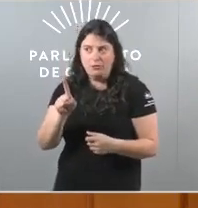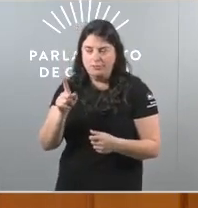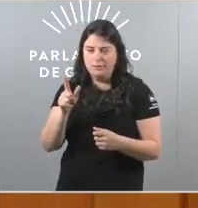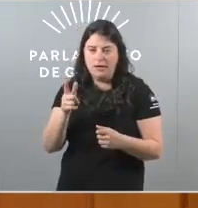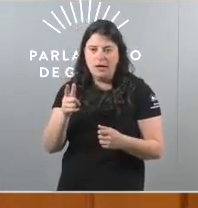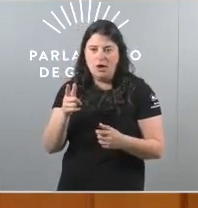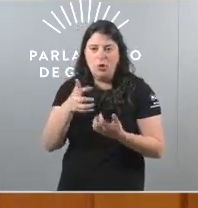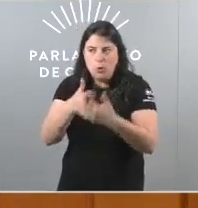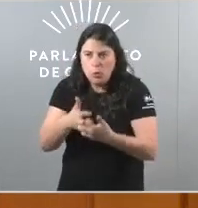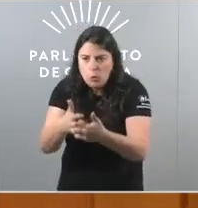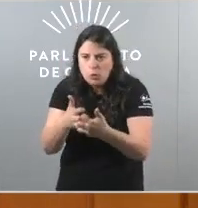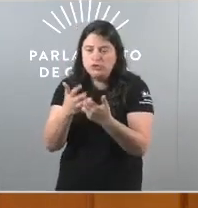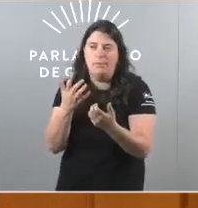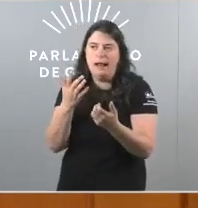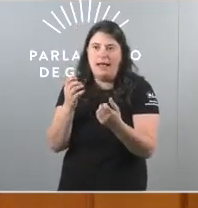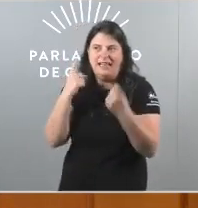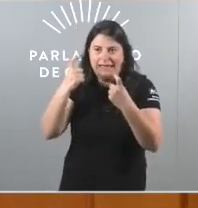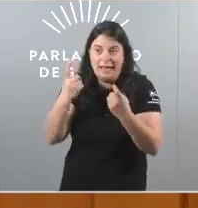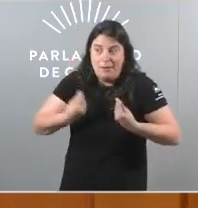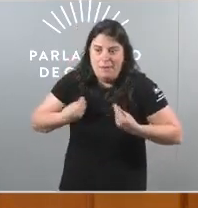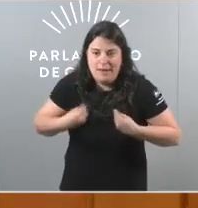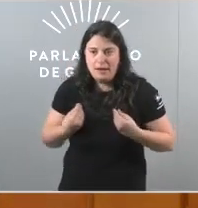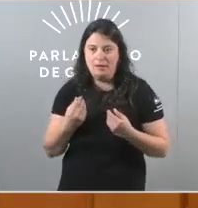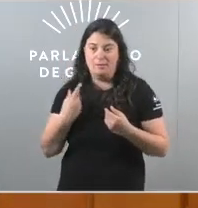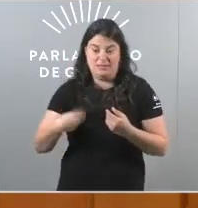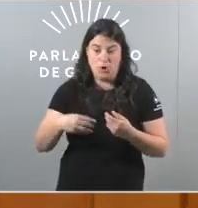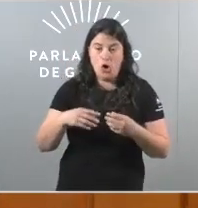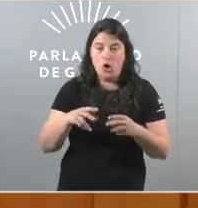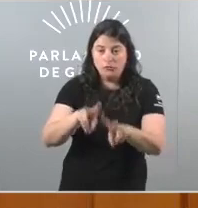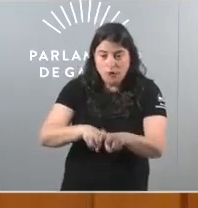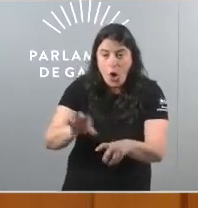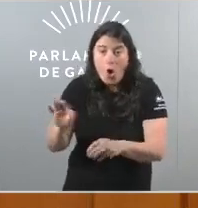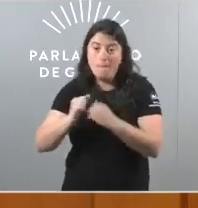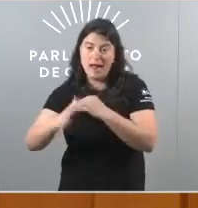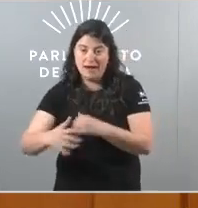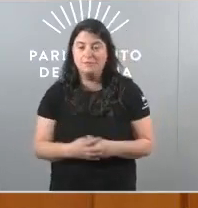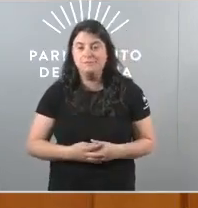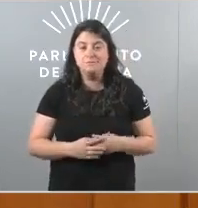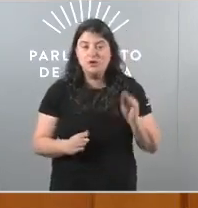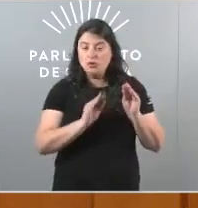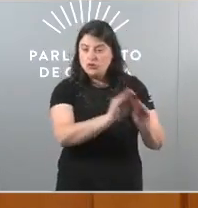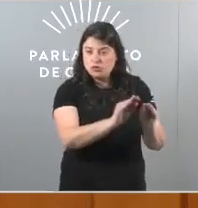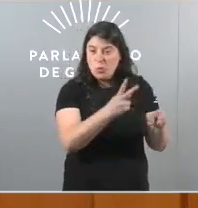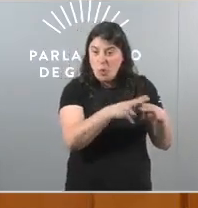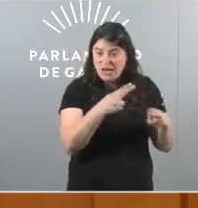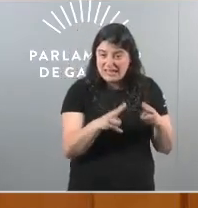tanto na terra como no mar E a mellor exemplo da súa política industrial é que non foron capaces de salvar ninguna